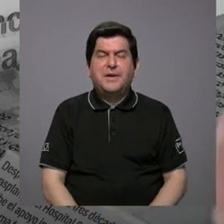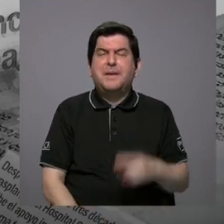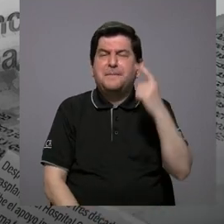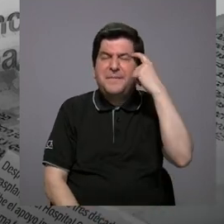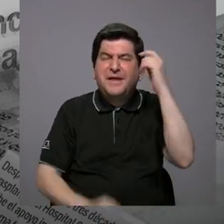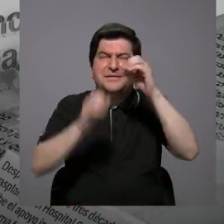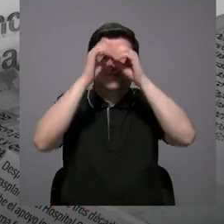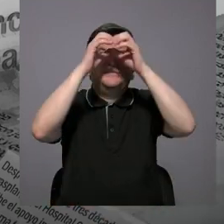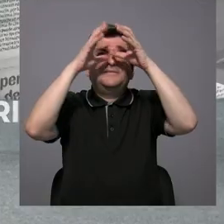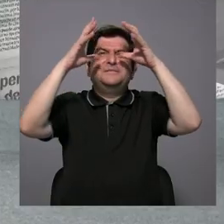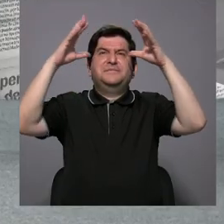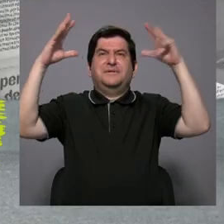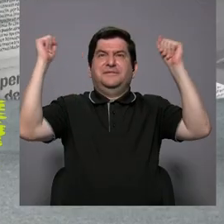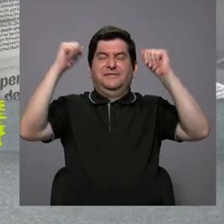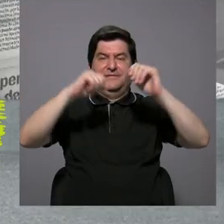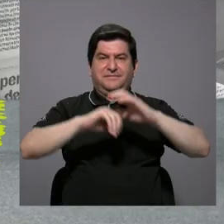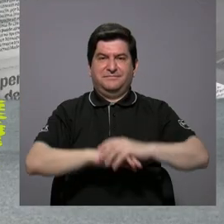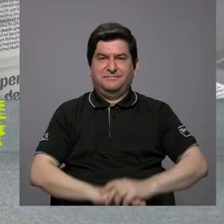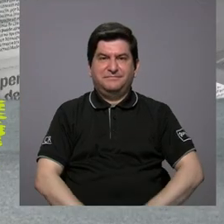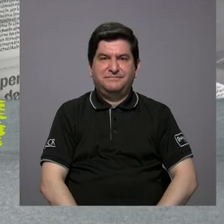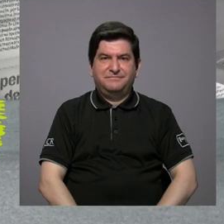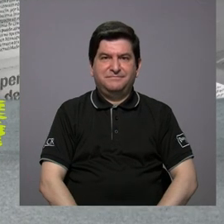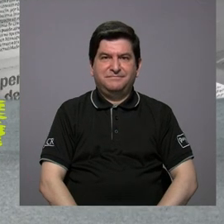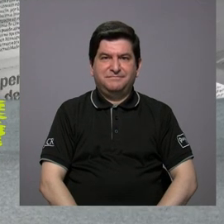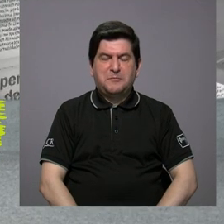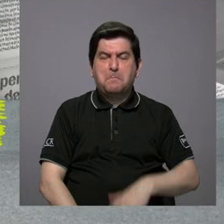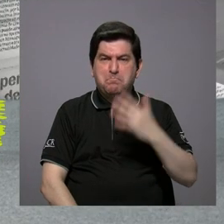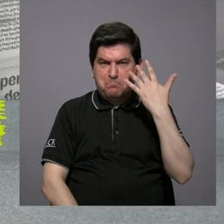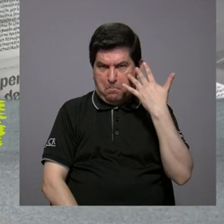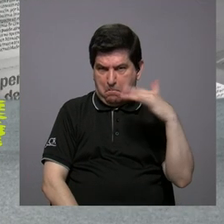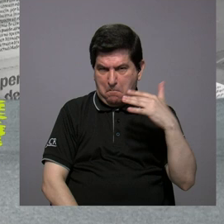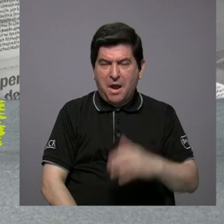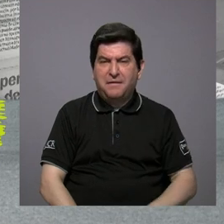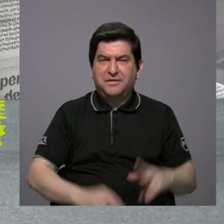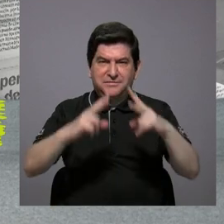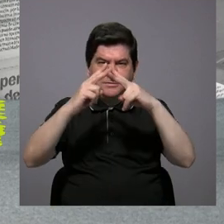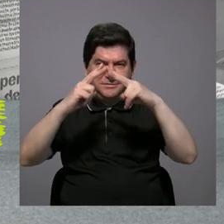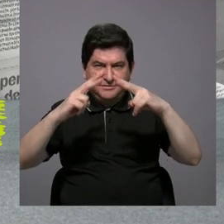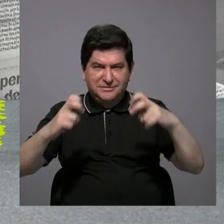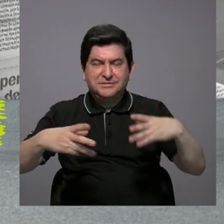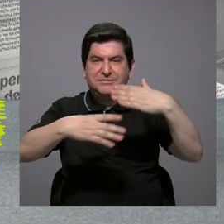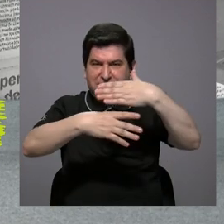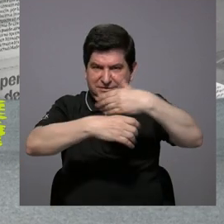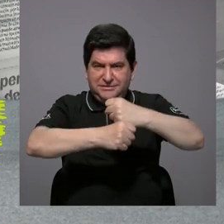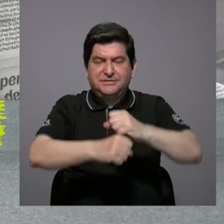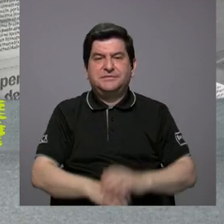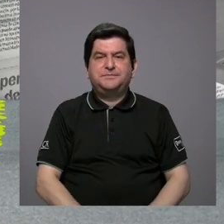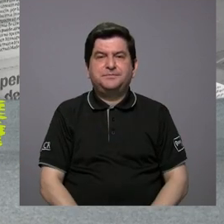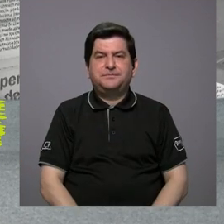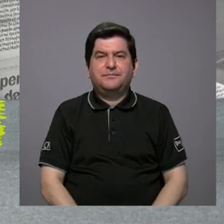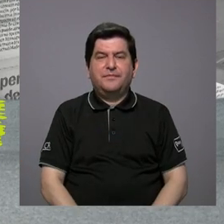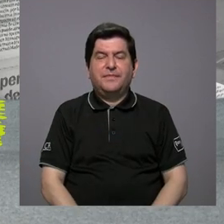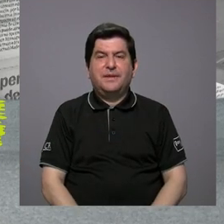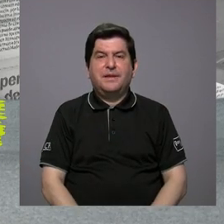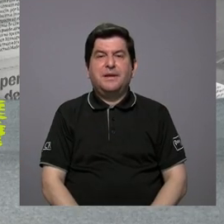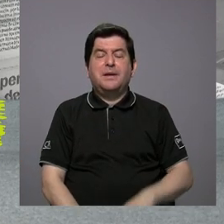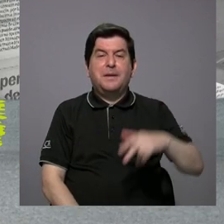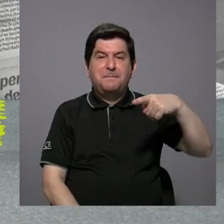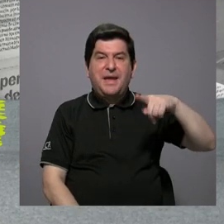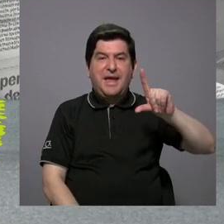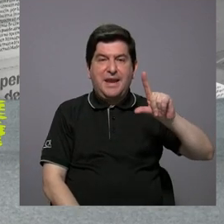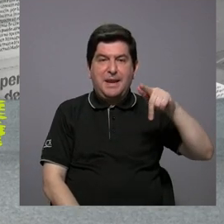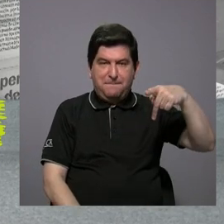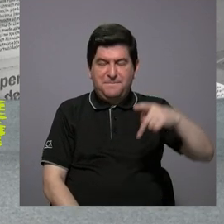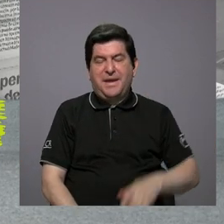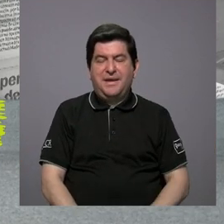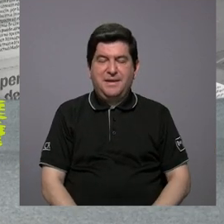Imagínense, imagínense que pareciera que en el análisis que hace tanto el PLP, el Partido Liberal,